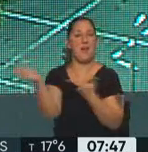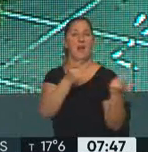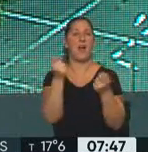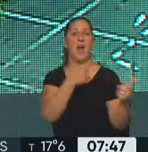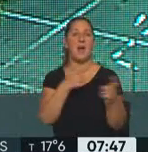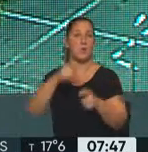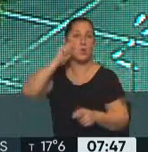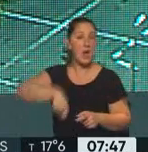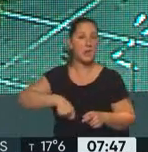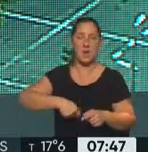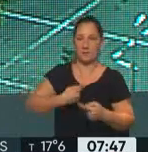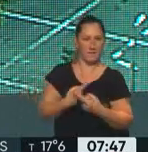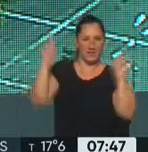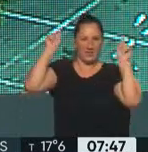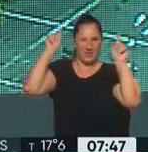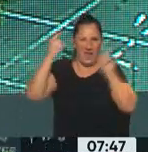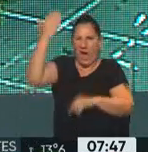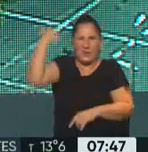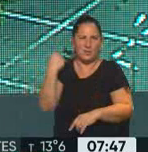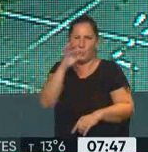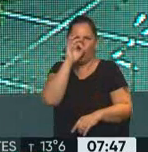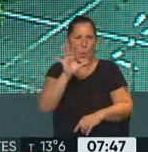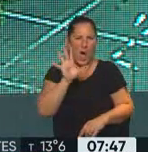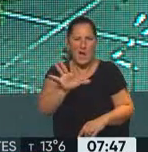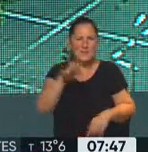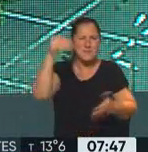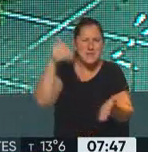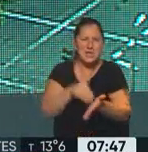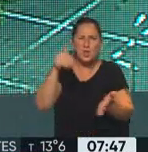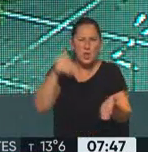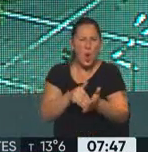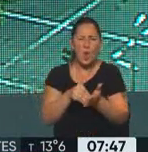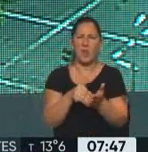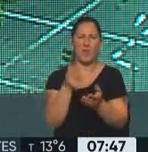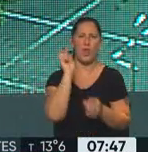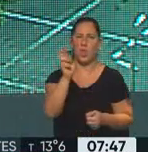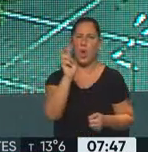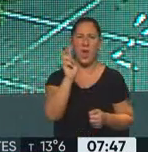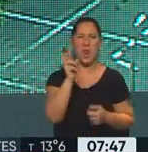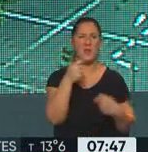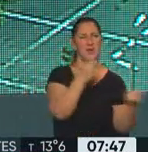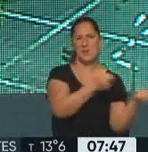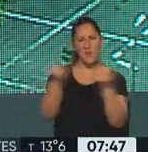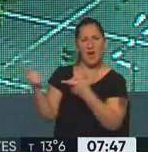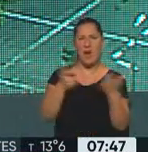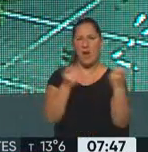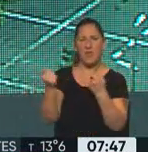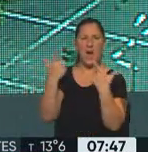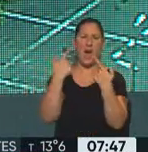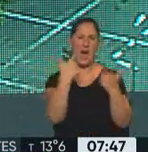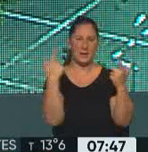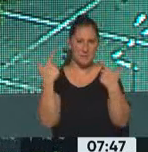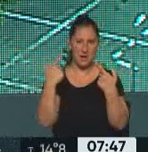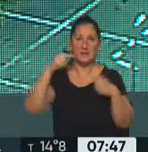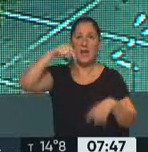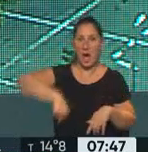manera casi histórica. No se había visto tantos millones, miles de millones de dólares gastados en transferencia de armas. Bueno, ahora